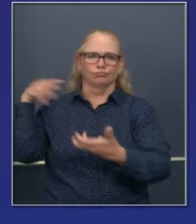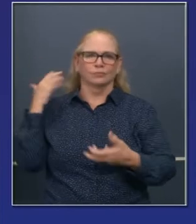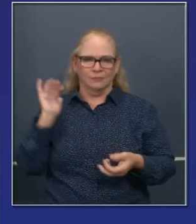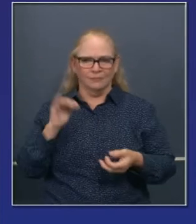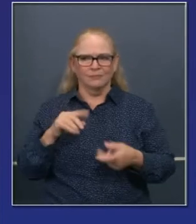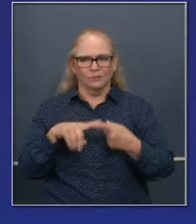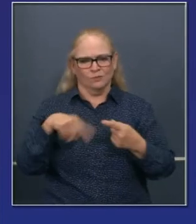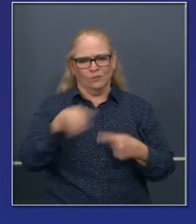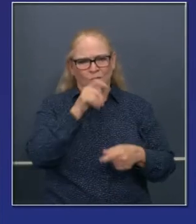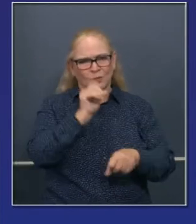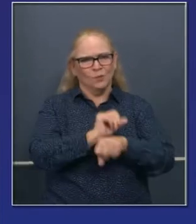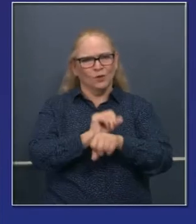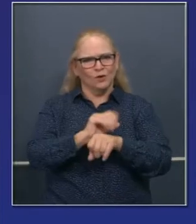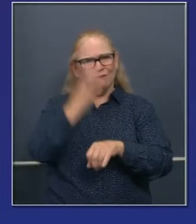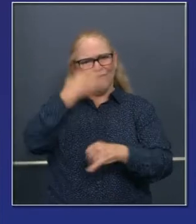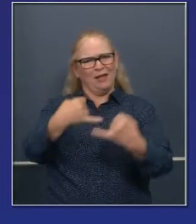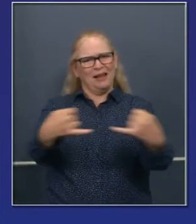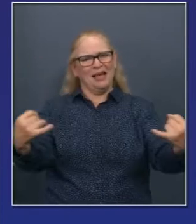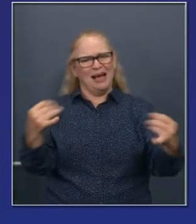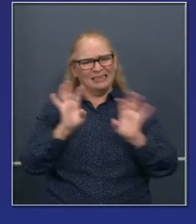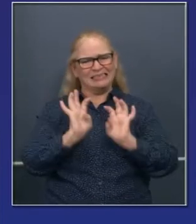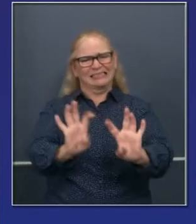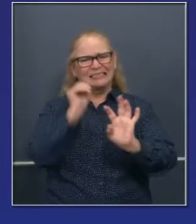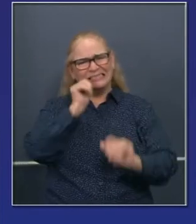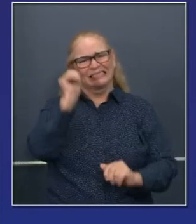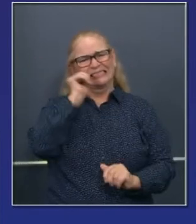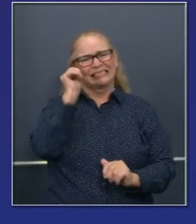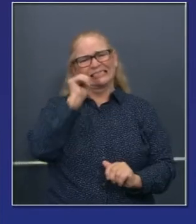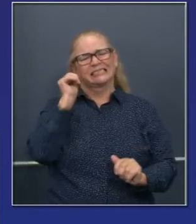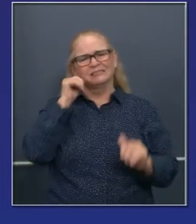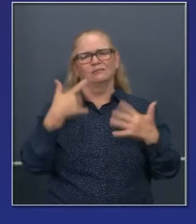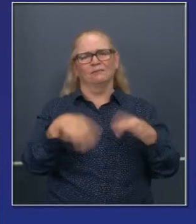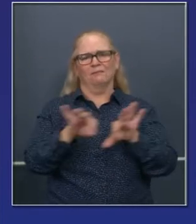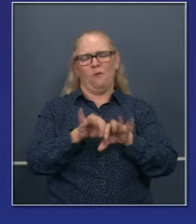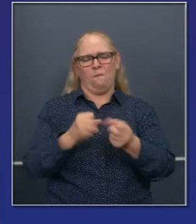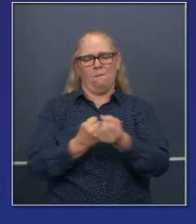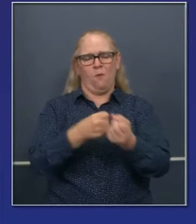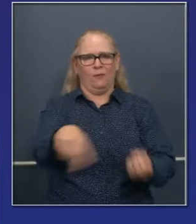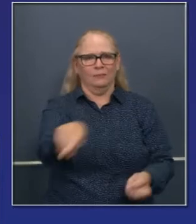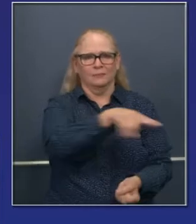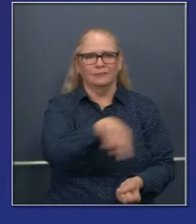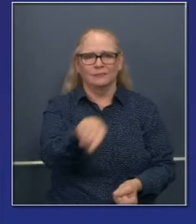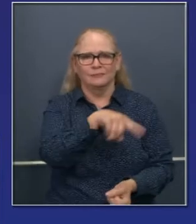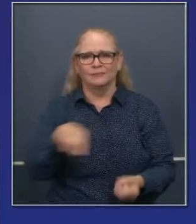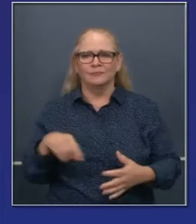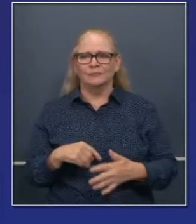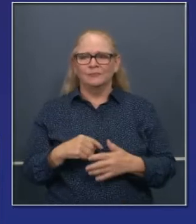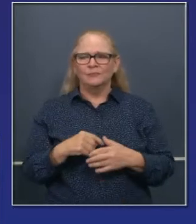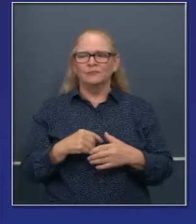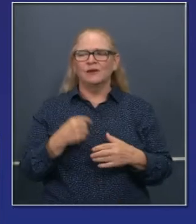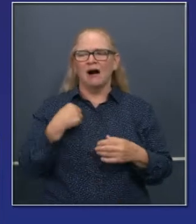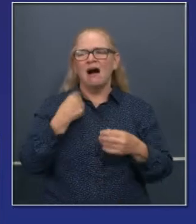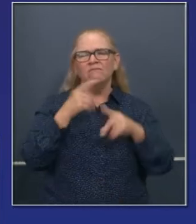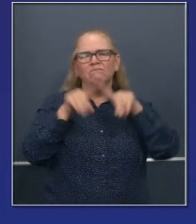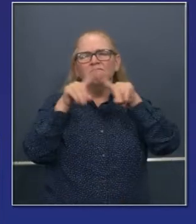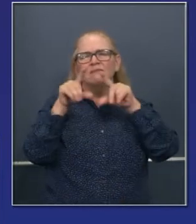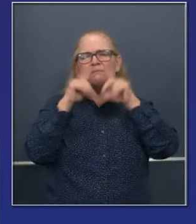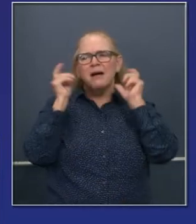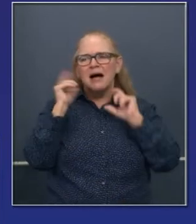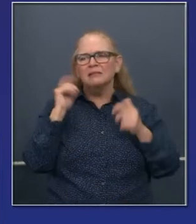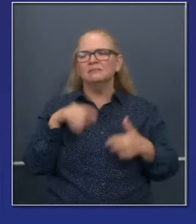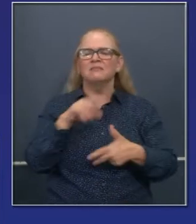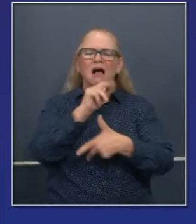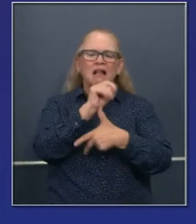procurar cientos de millones de mascarillas para cirugía, para procedimiento, N95, todo tipo de equipo de